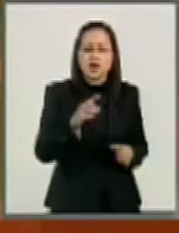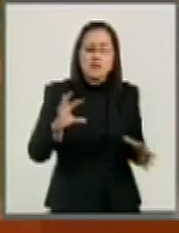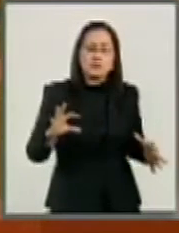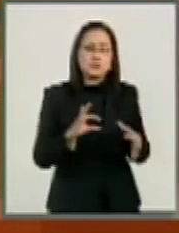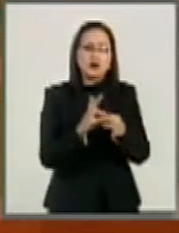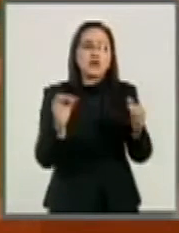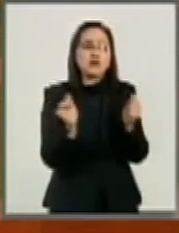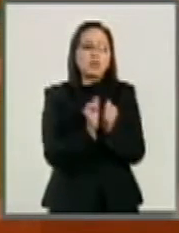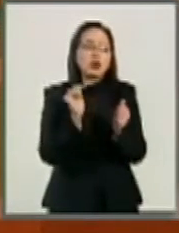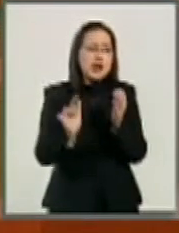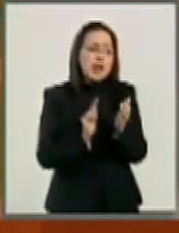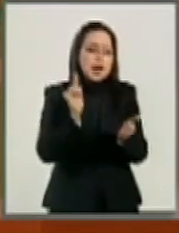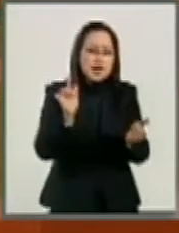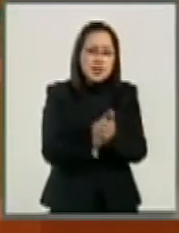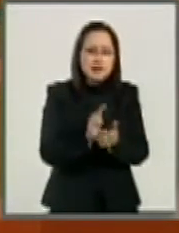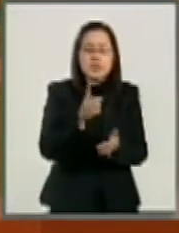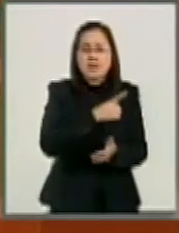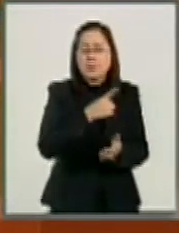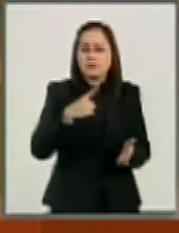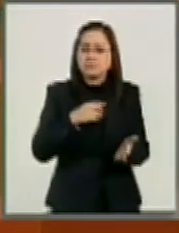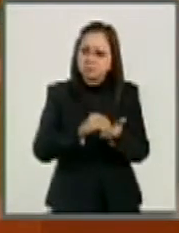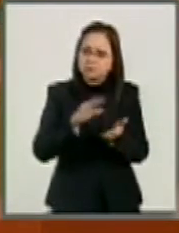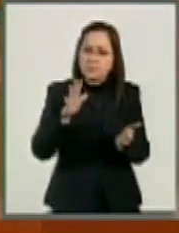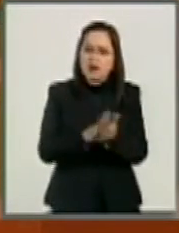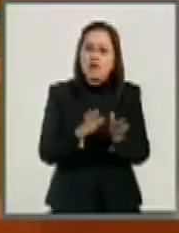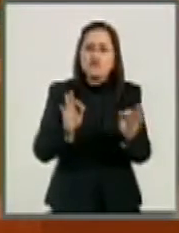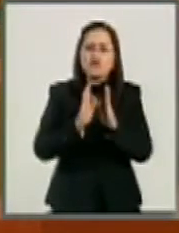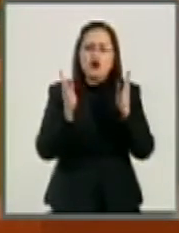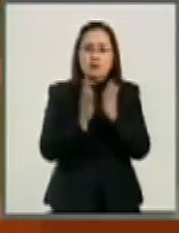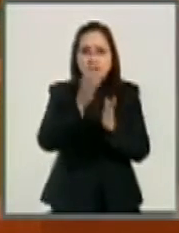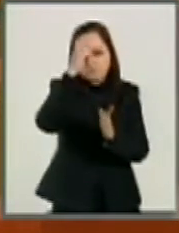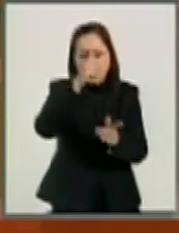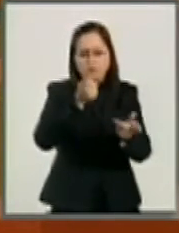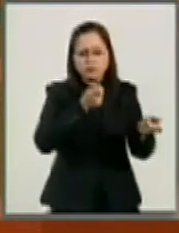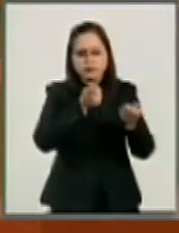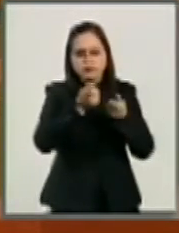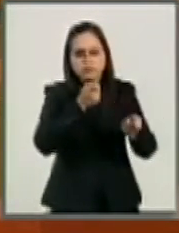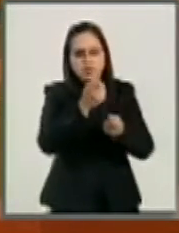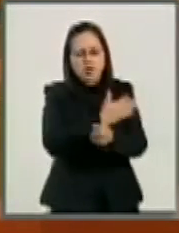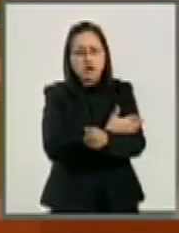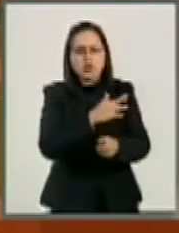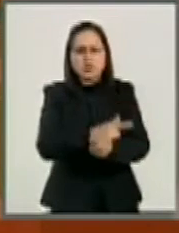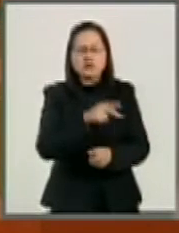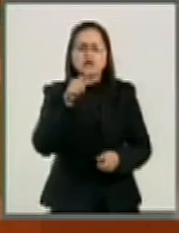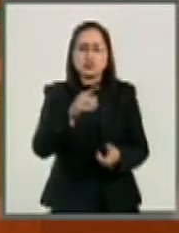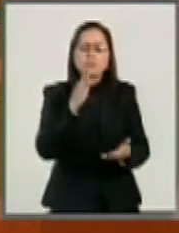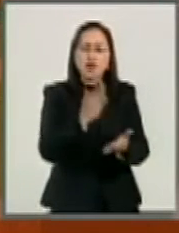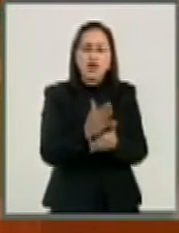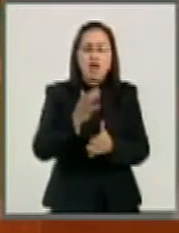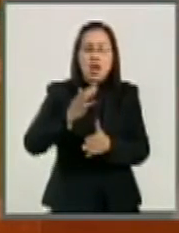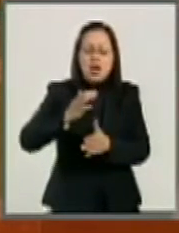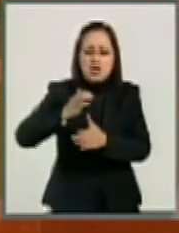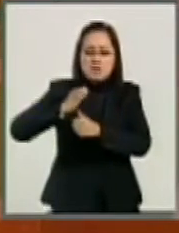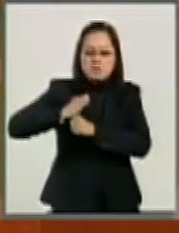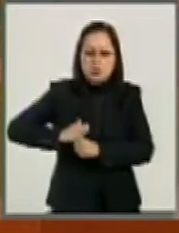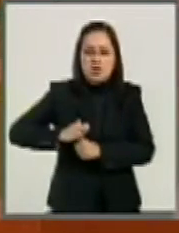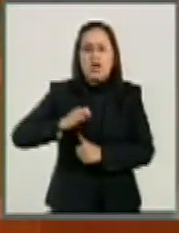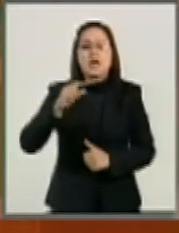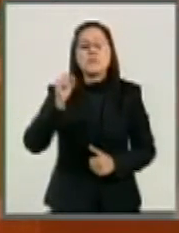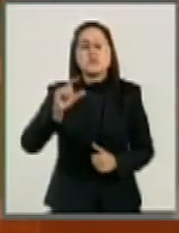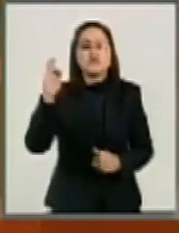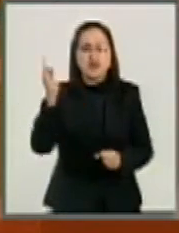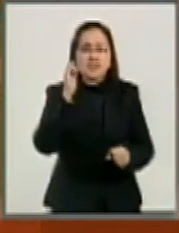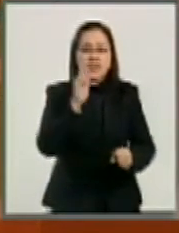ley, la cual establecerá las formas de coordinación del órgano con las autoridades federales, locales y municipales